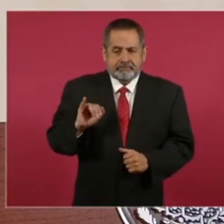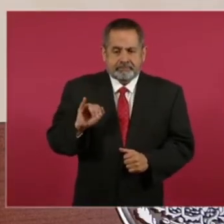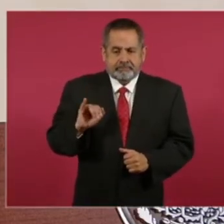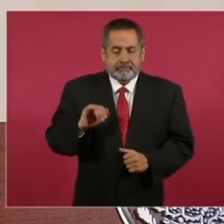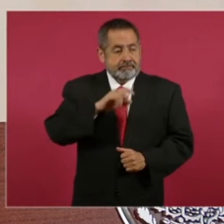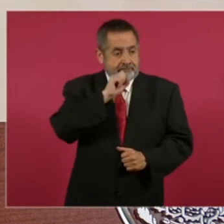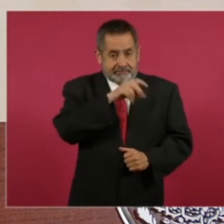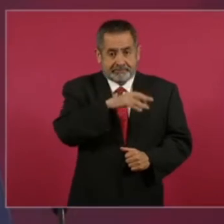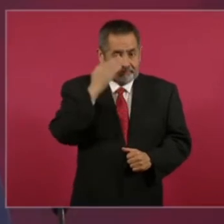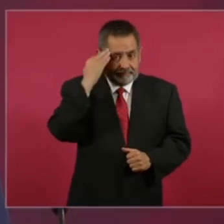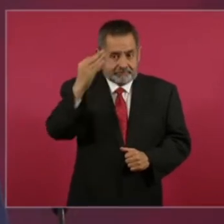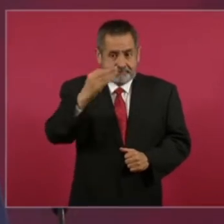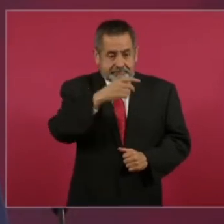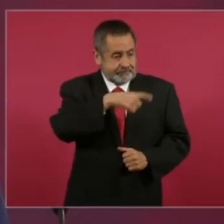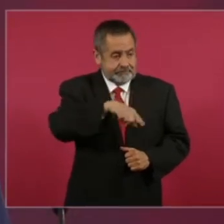ese sexenio